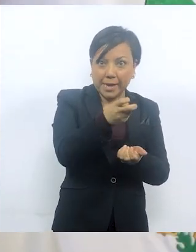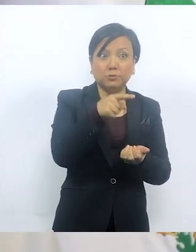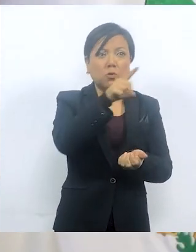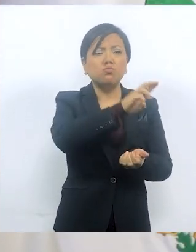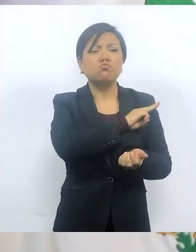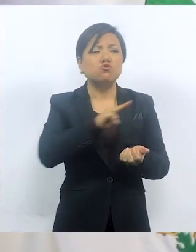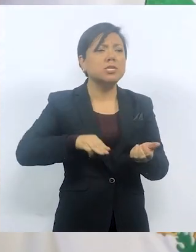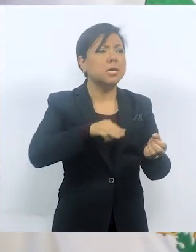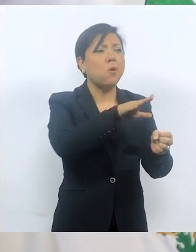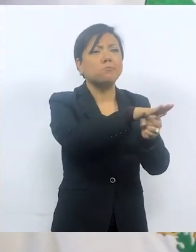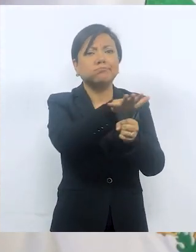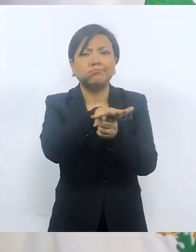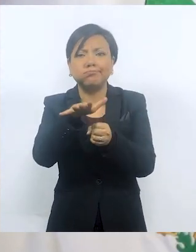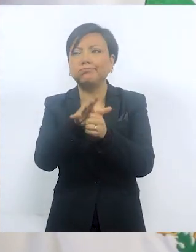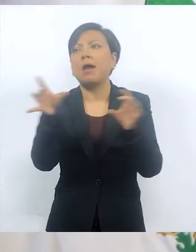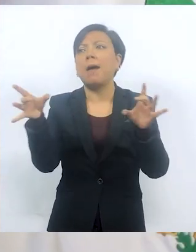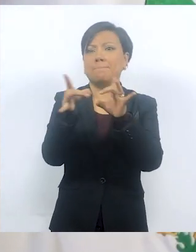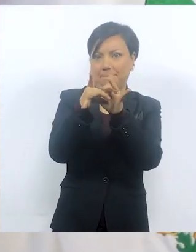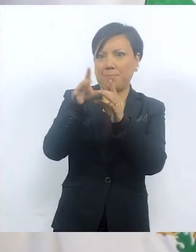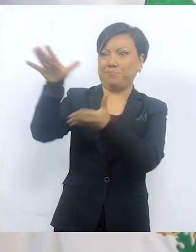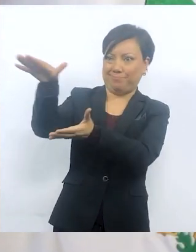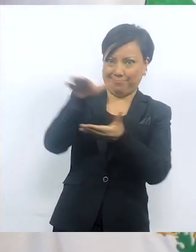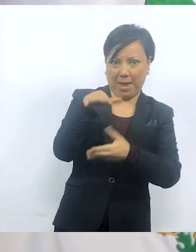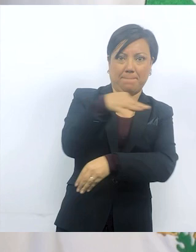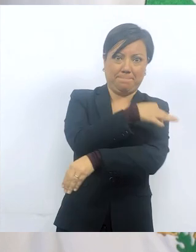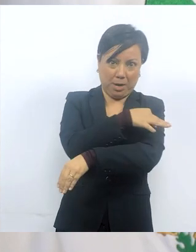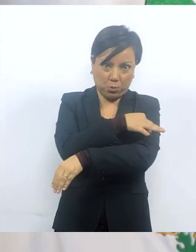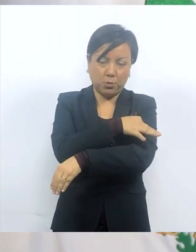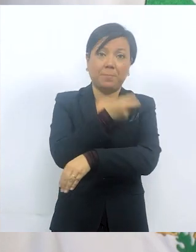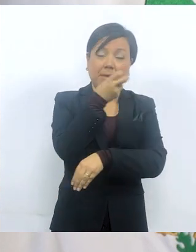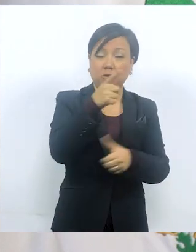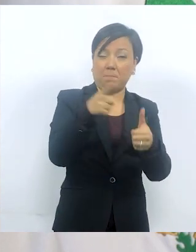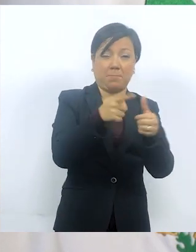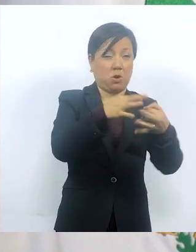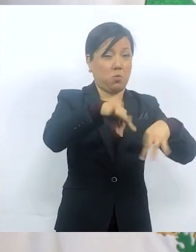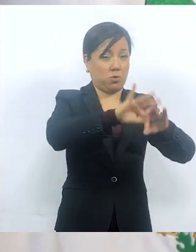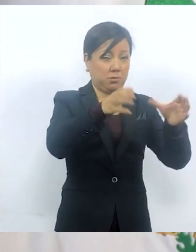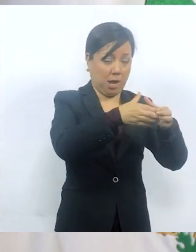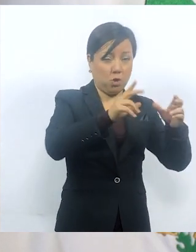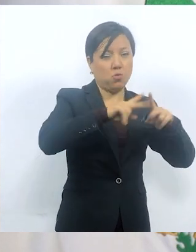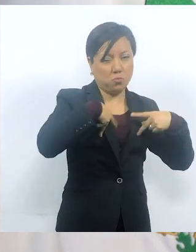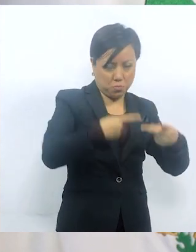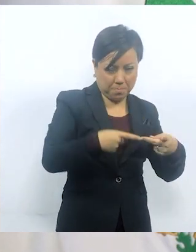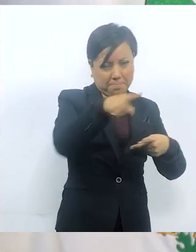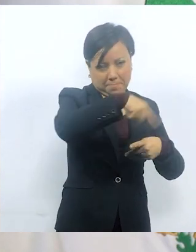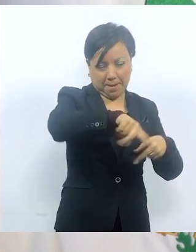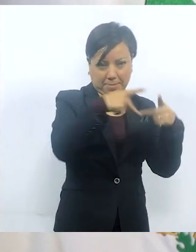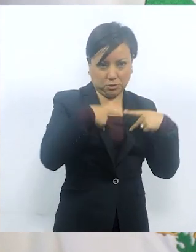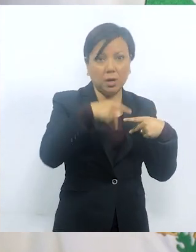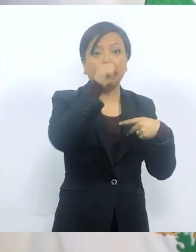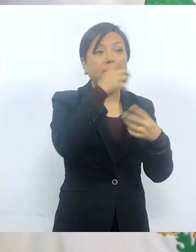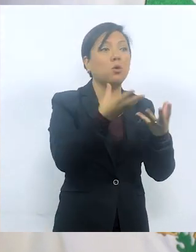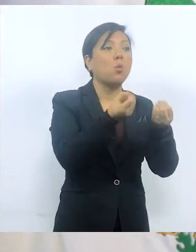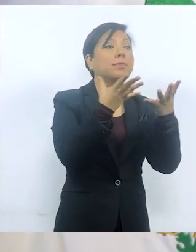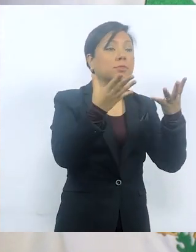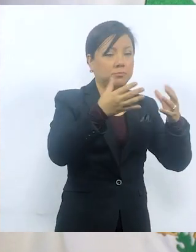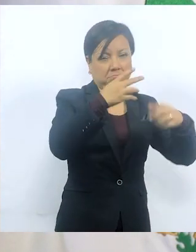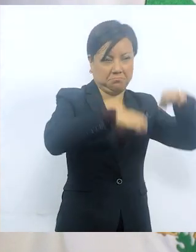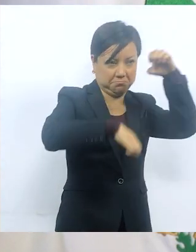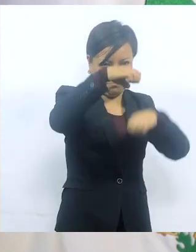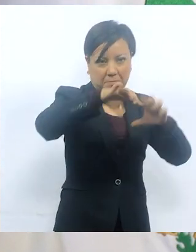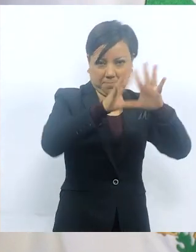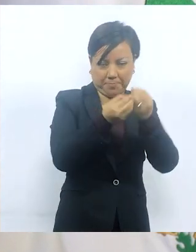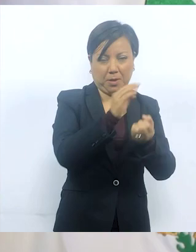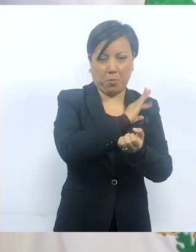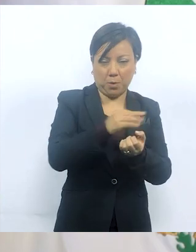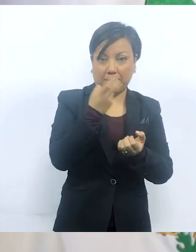La elección de estos municipios obedeció a la cantidad de dosis recibidas, la atención prioritaria a grupos vulnerables y la cantidad de adultos mayores que se pudo